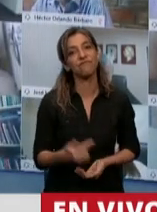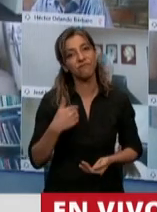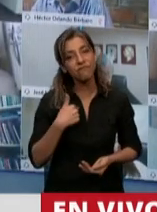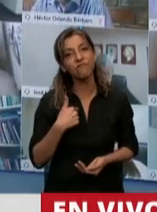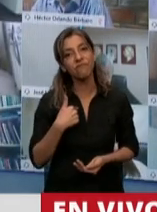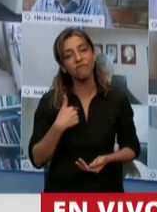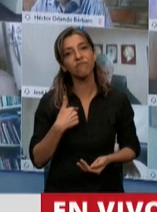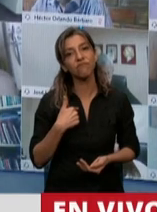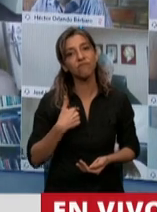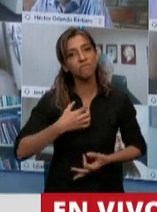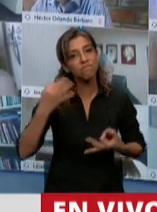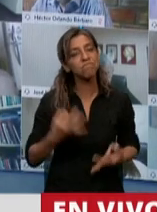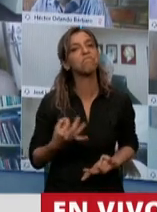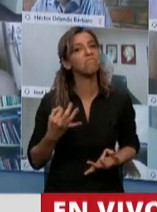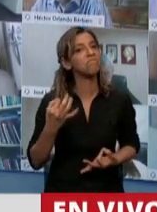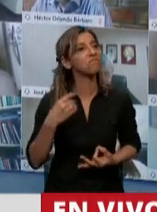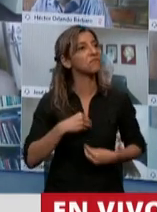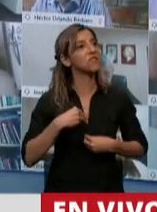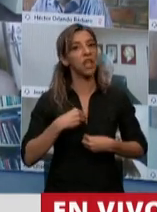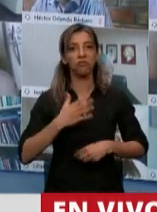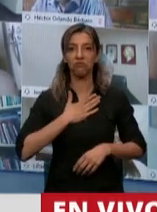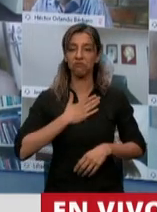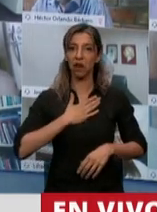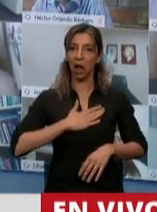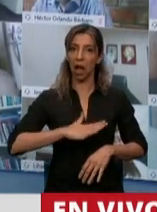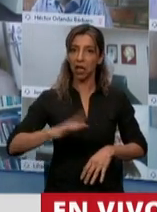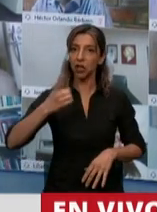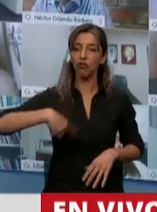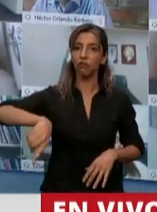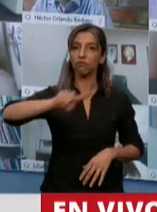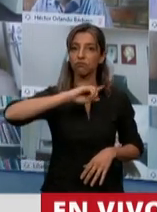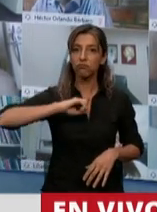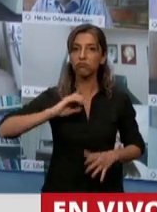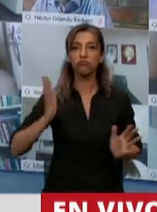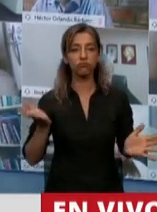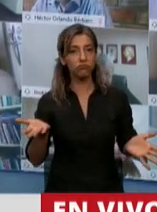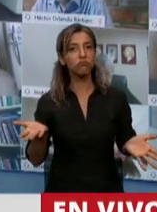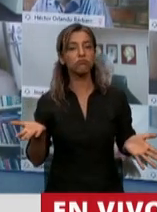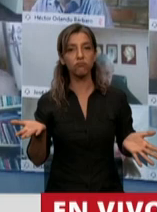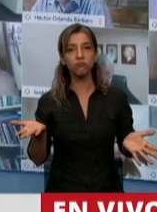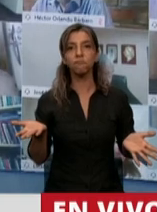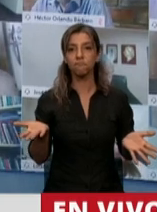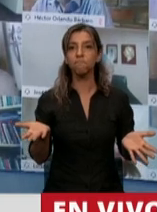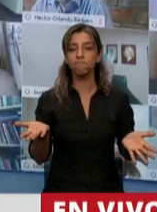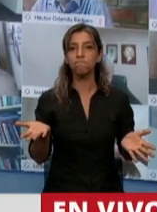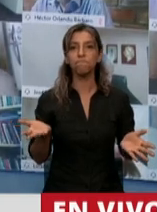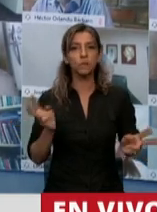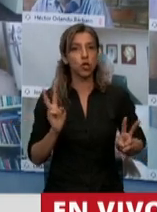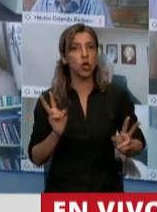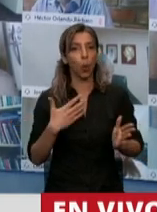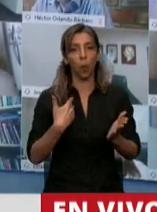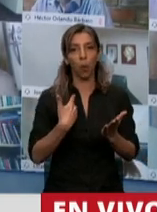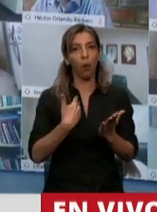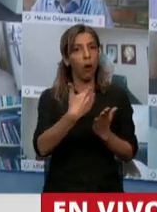nos quedamos nosotros bastante tranquilos con la presencia de un cuadro formado y de un